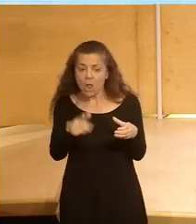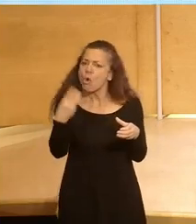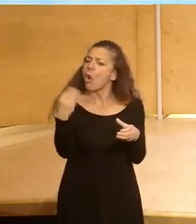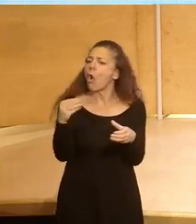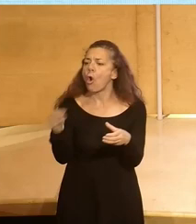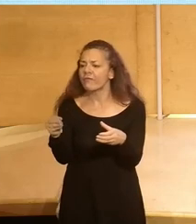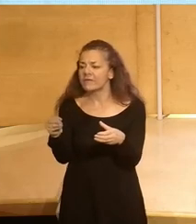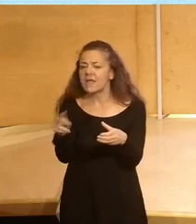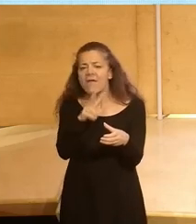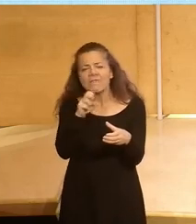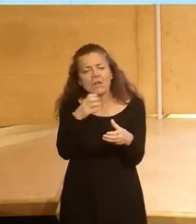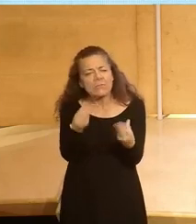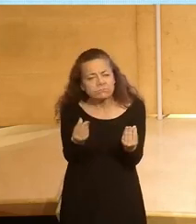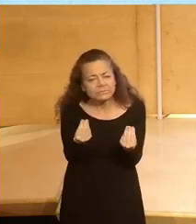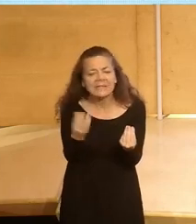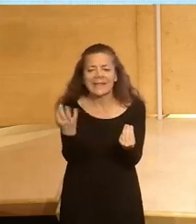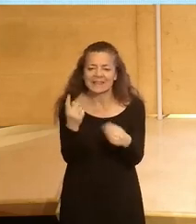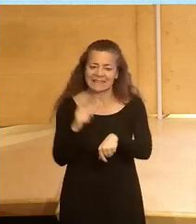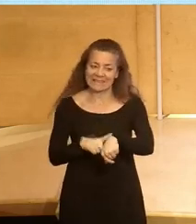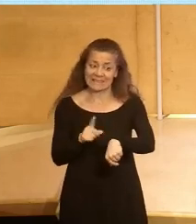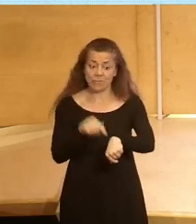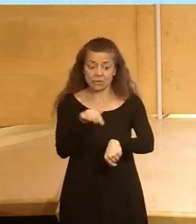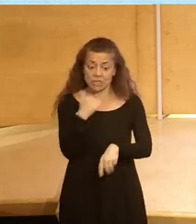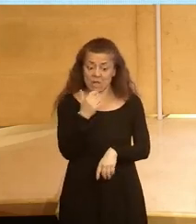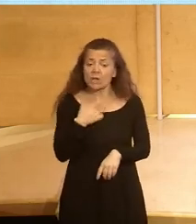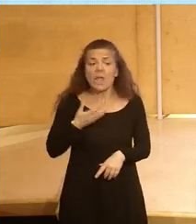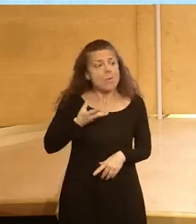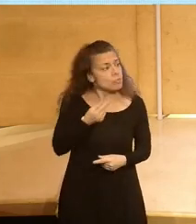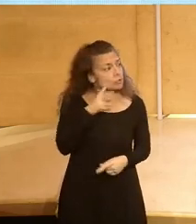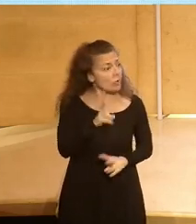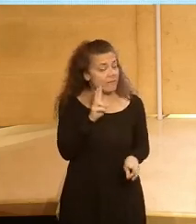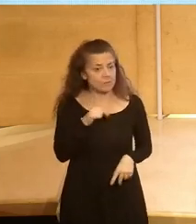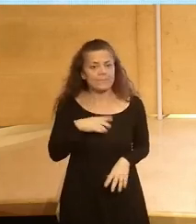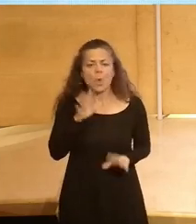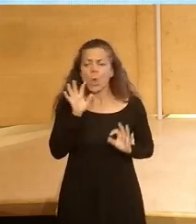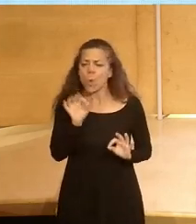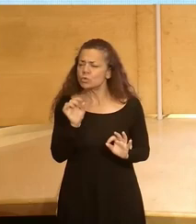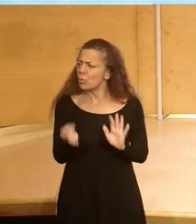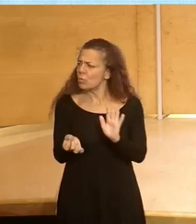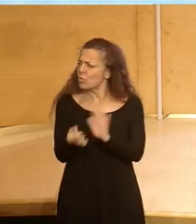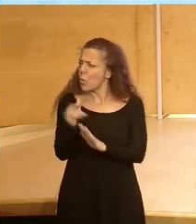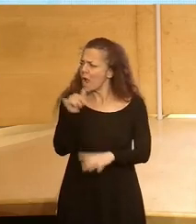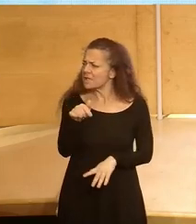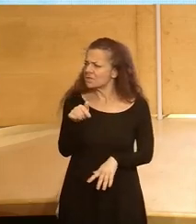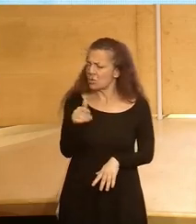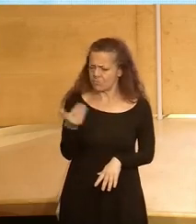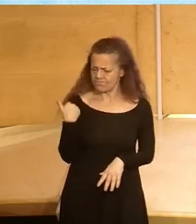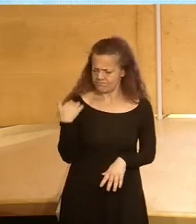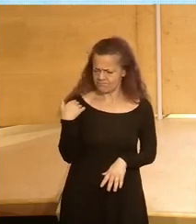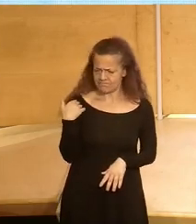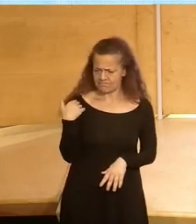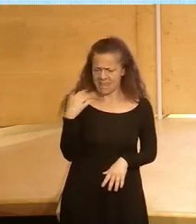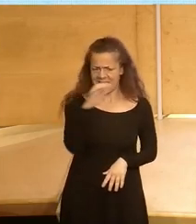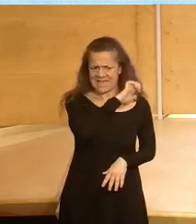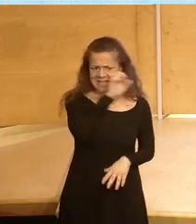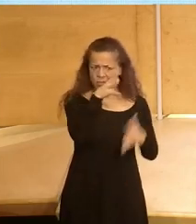valoran mucho el tiempo y eso es un elemento mucha gente ya lo estamos viendo mira fijaos hubo este esto que pasó en Estados Unidos